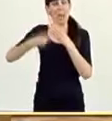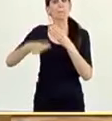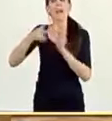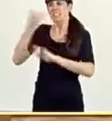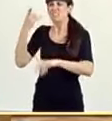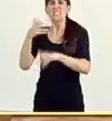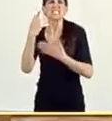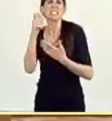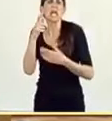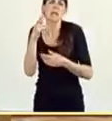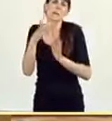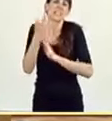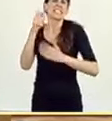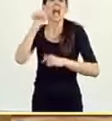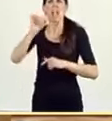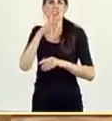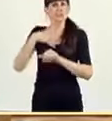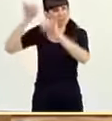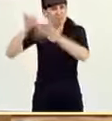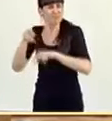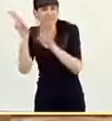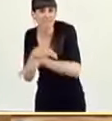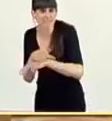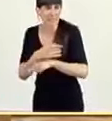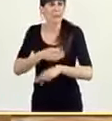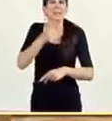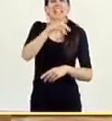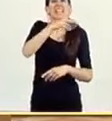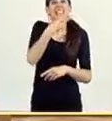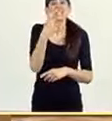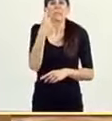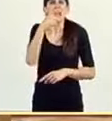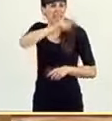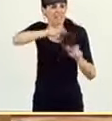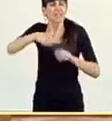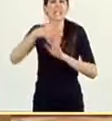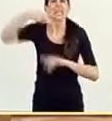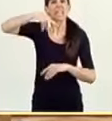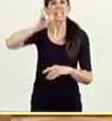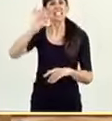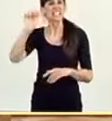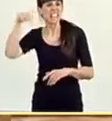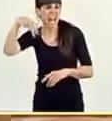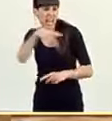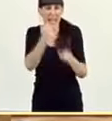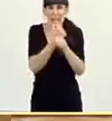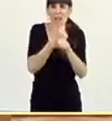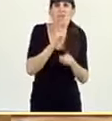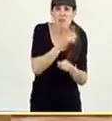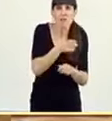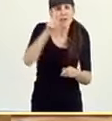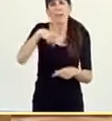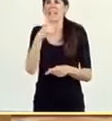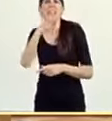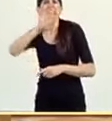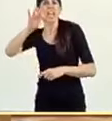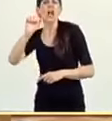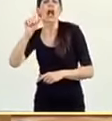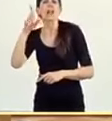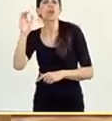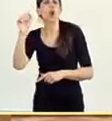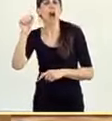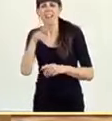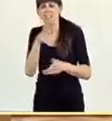persiana? ¿Cómo se lo explicaría, por ejemplo, a los más de 3.000 trabajadores de la NINSA? ¿O a los más de 500 de Alcoa? ¿Cómo le